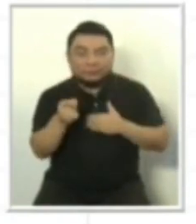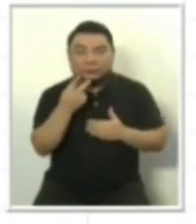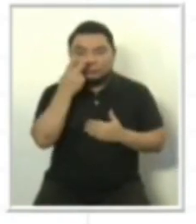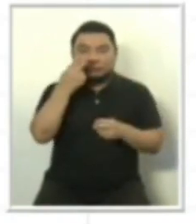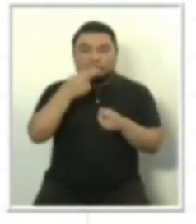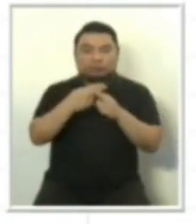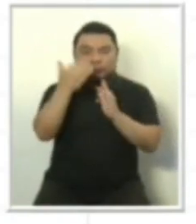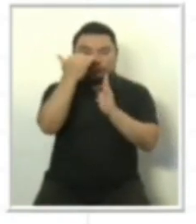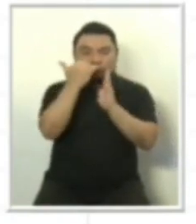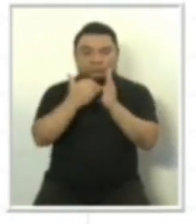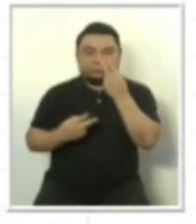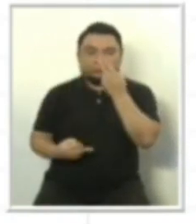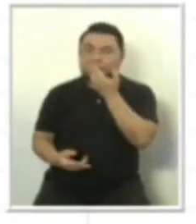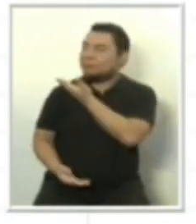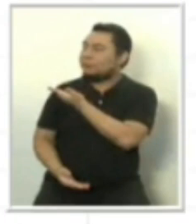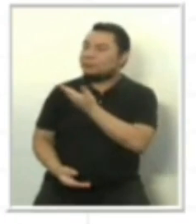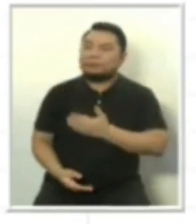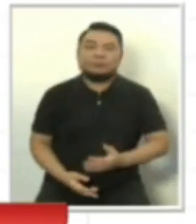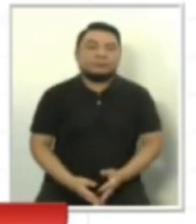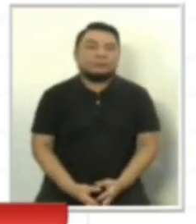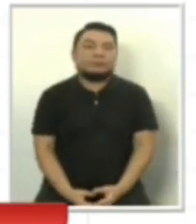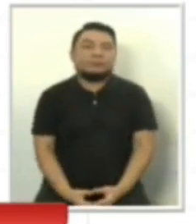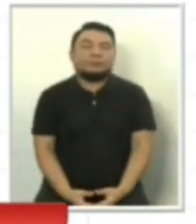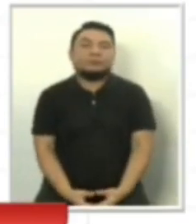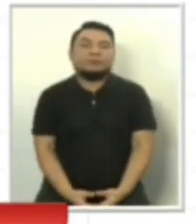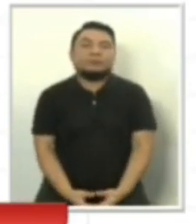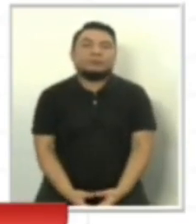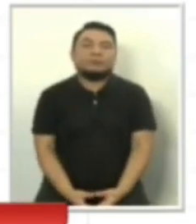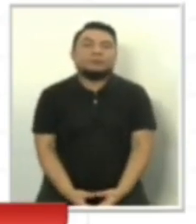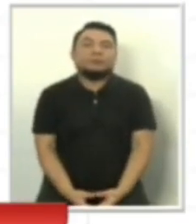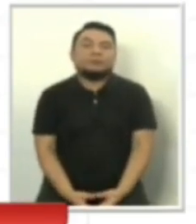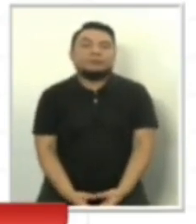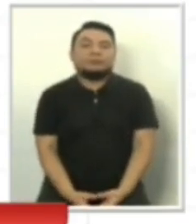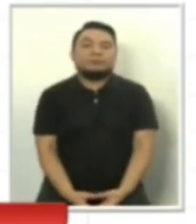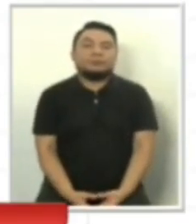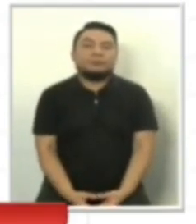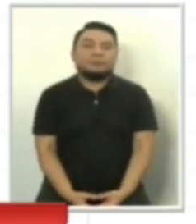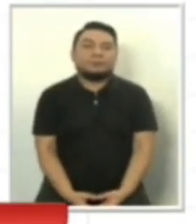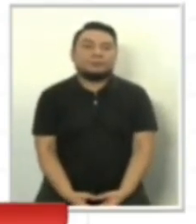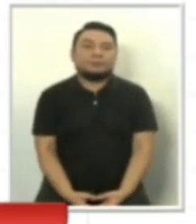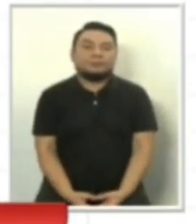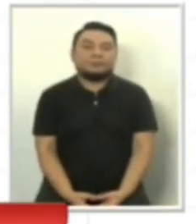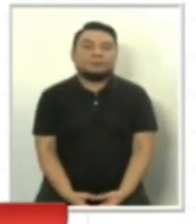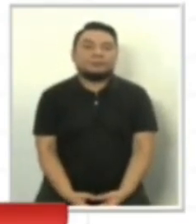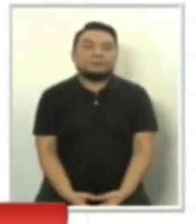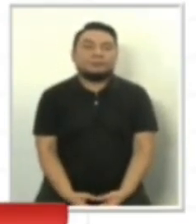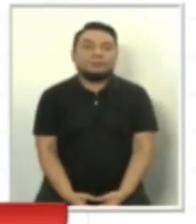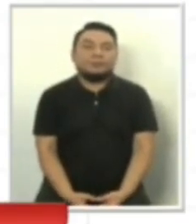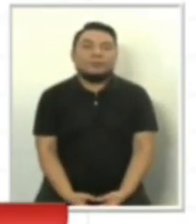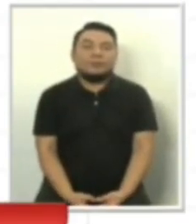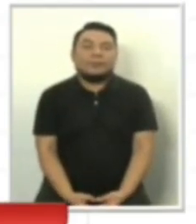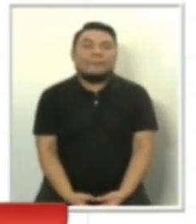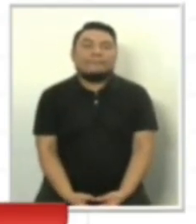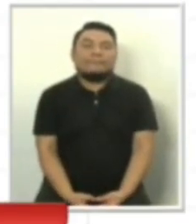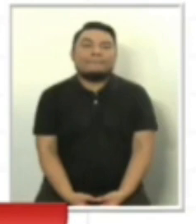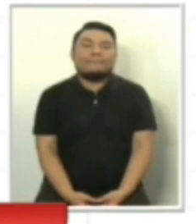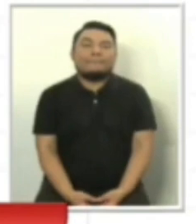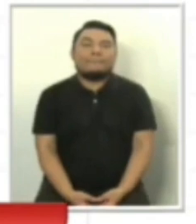Amplio. Segunda dupla, Victoria Nacional, Alianza para el Progreso. Tercera dupla, Juntos por el Perú, Partido Popular Cristiano.